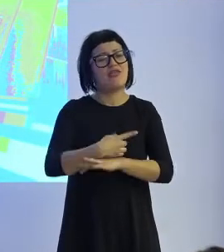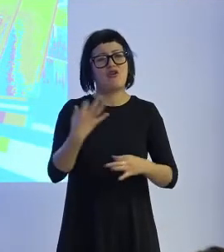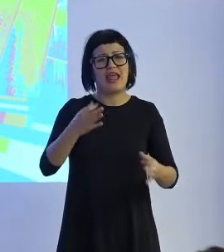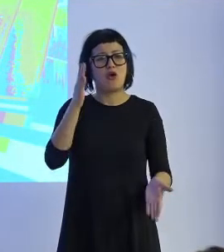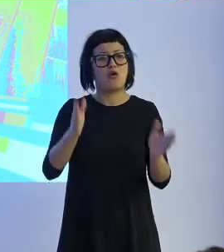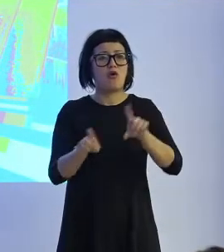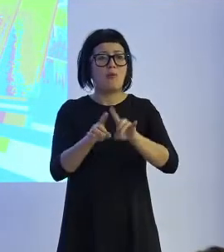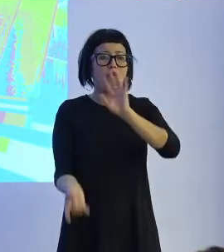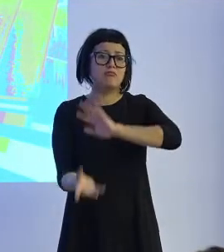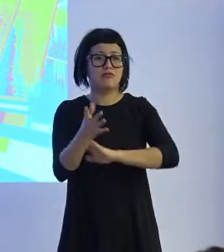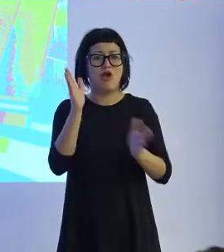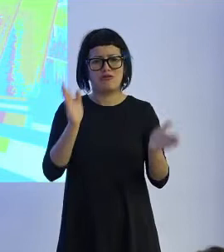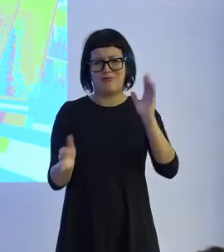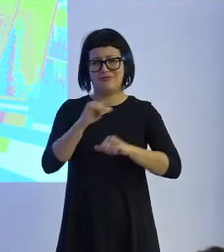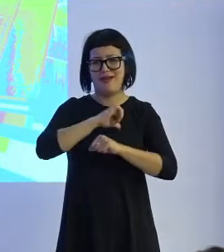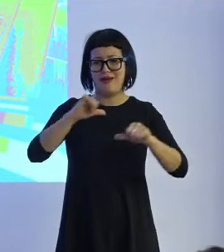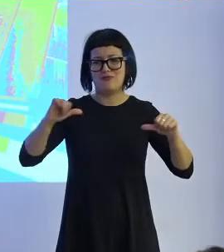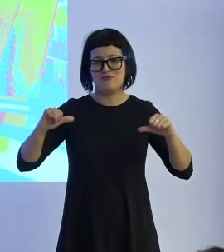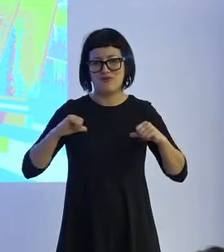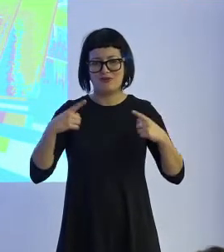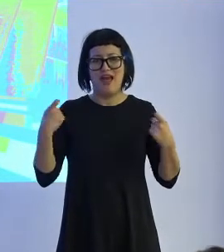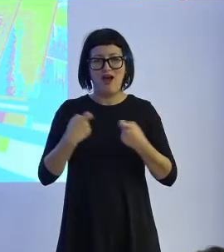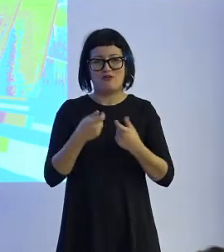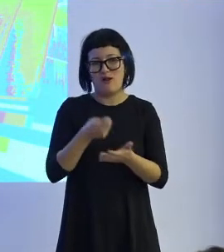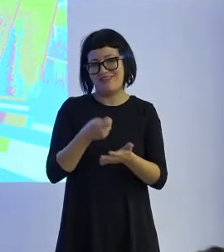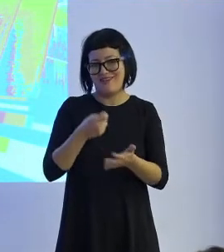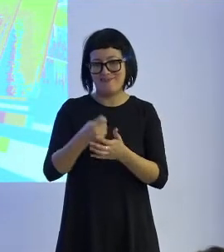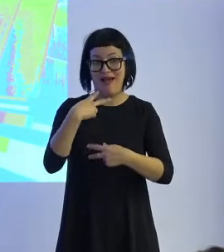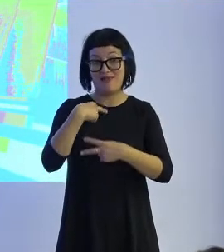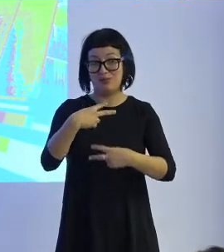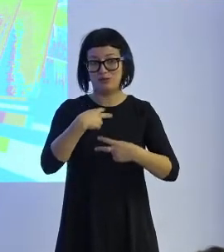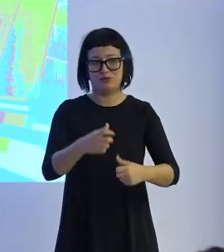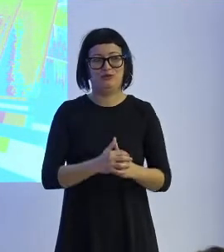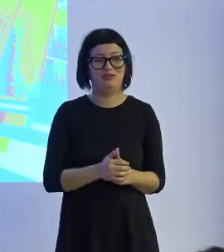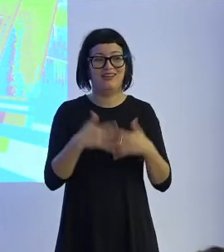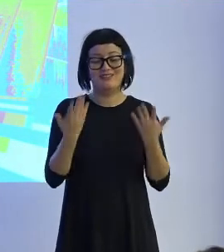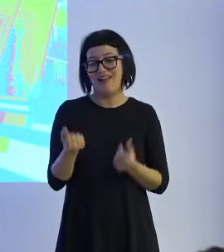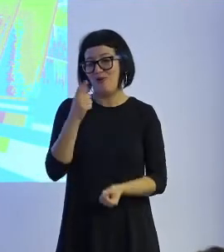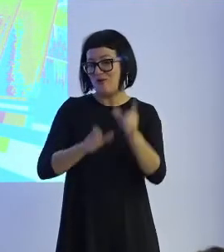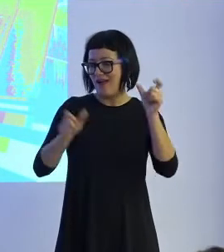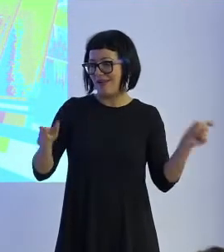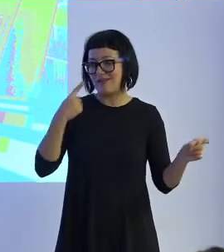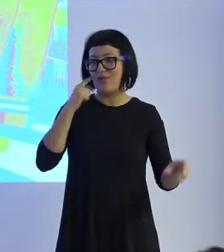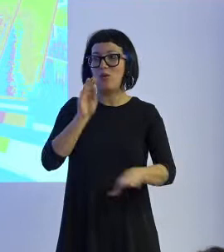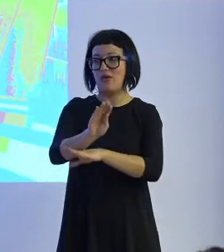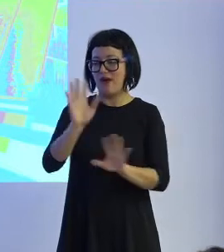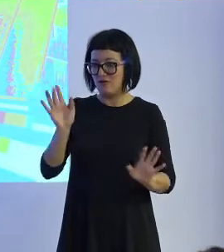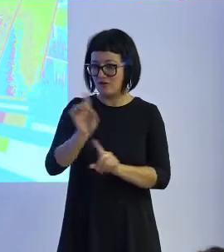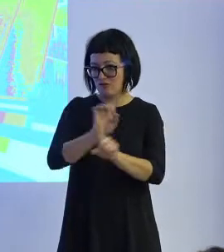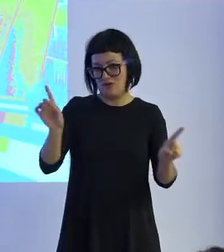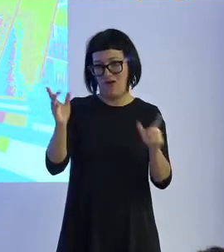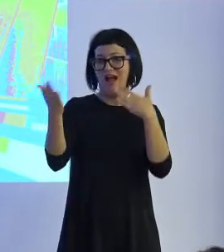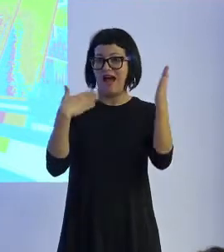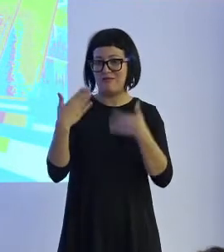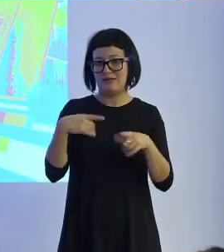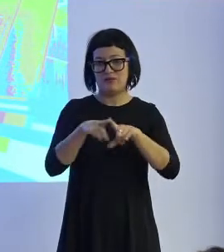de que coticen o de que tengan que pagar impuestos. Y hay quien dice, ojo, mejor hablemos